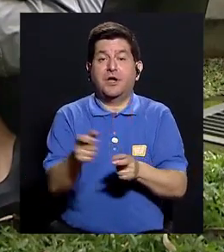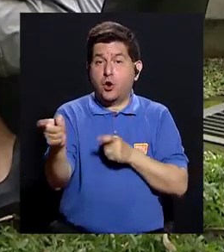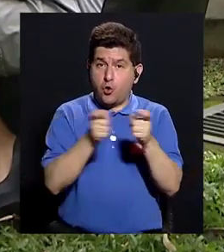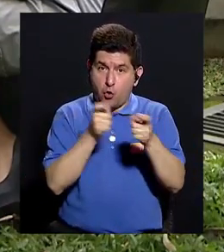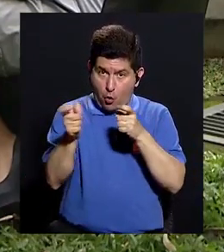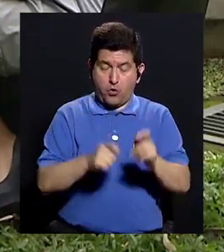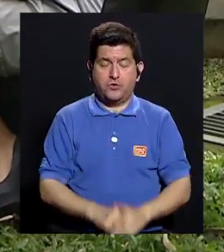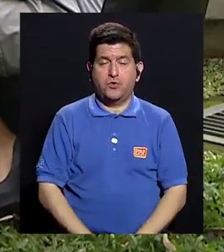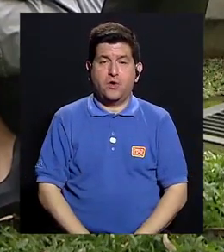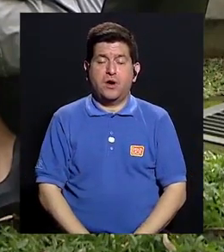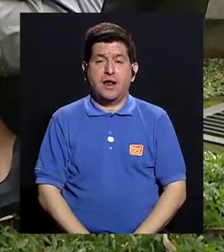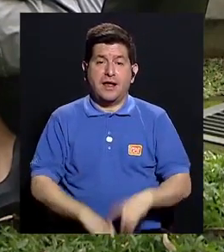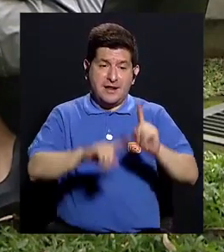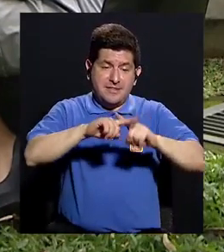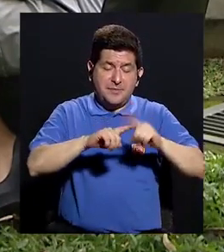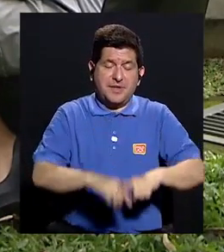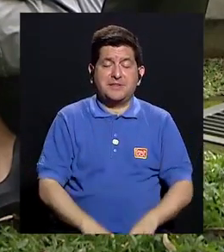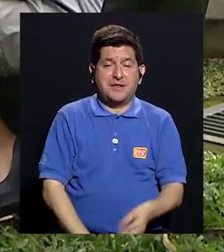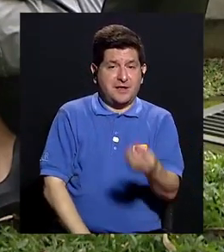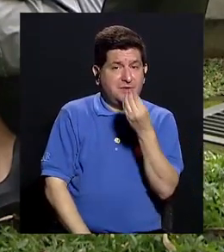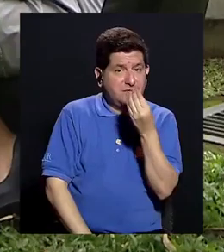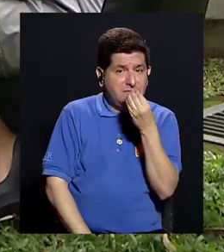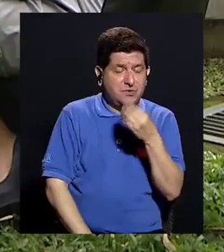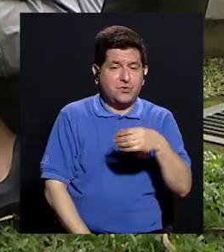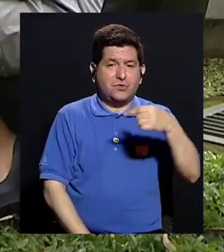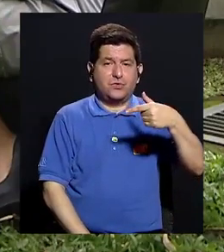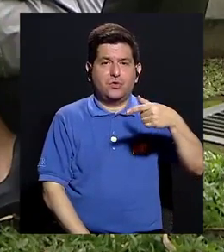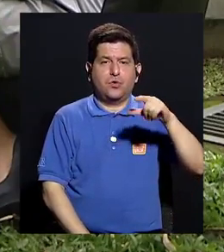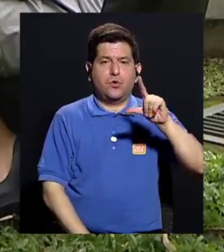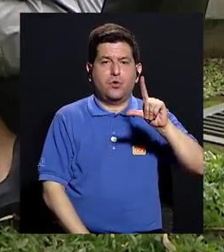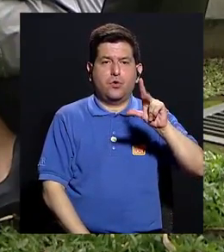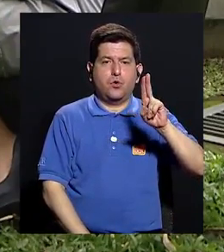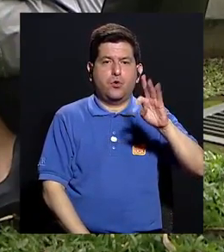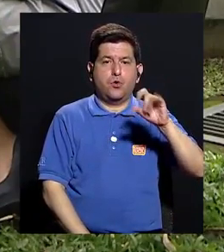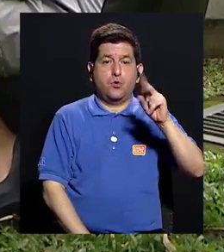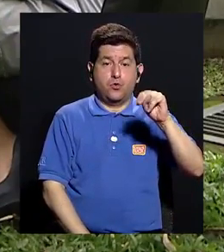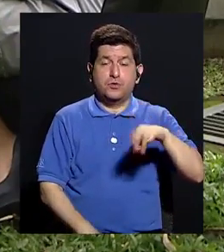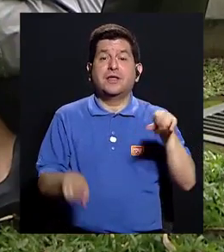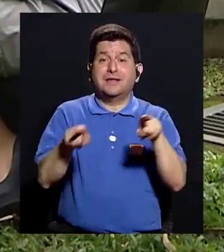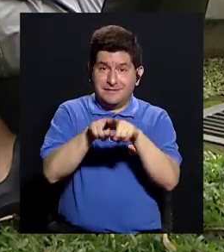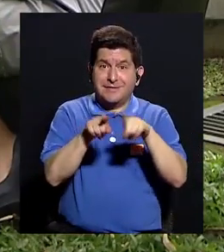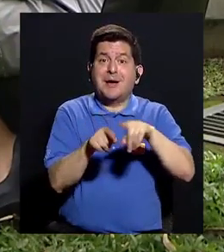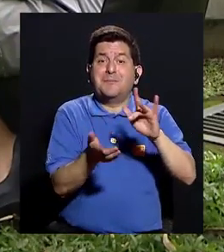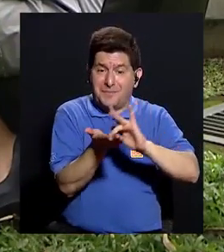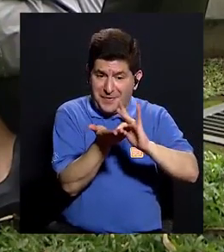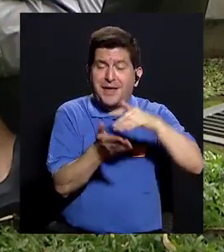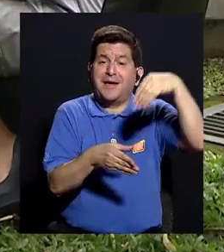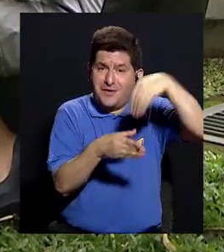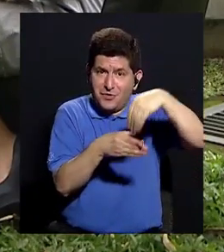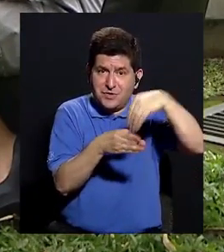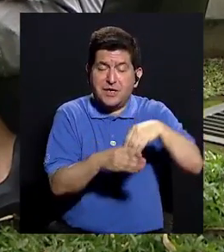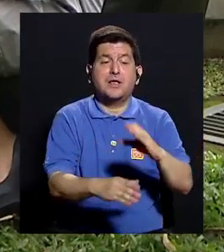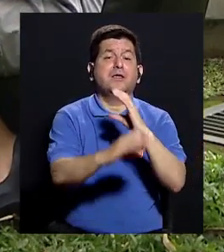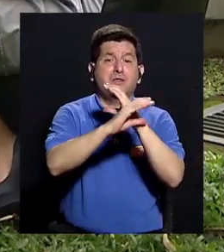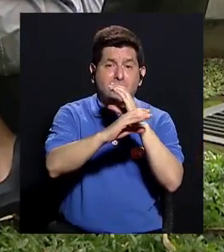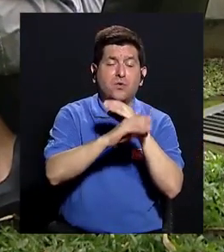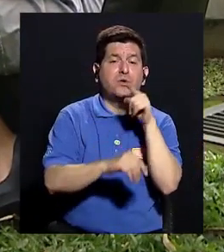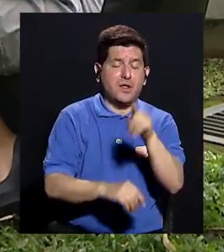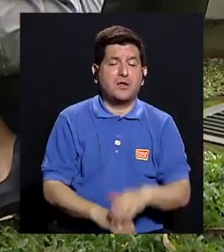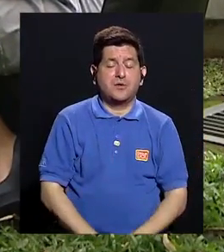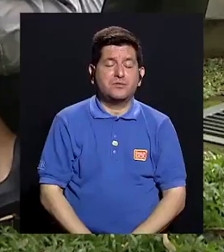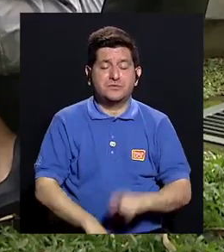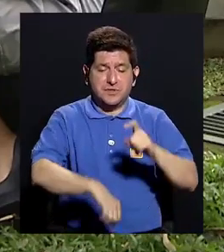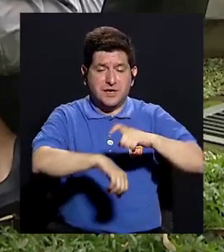con la poca o mucha ingesta del gluten, ¿verdad? O vas a controlarlo. En los medicamentos viene también el gluten, entonces hay que tener mucho cuidado con lo que te